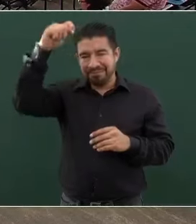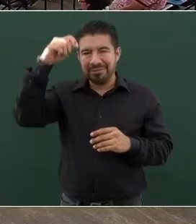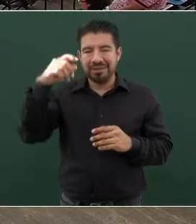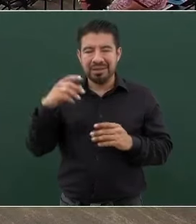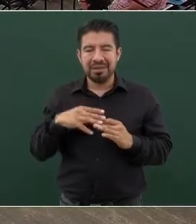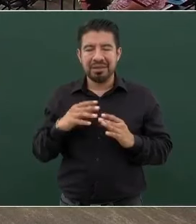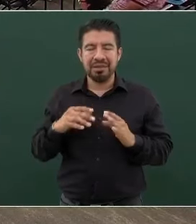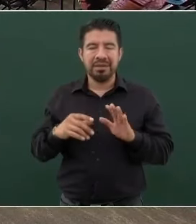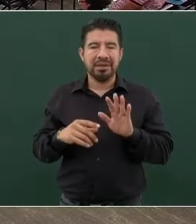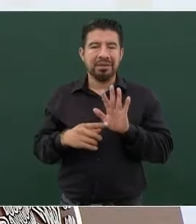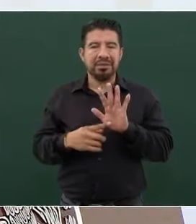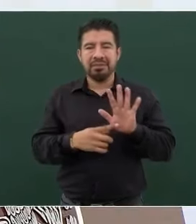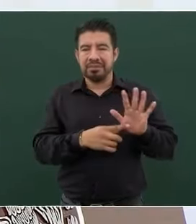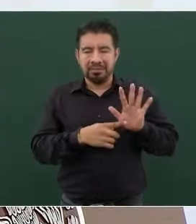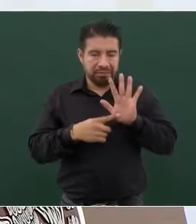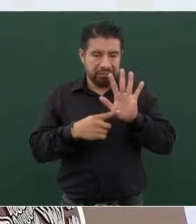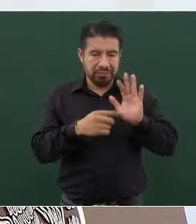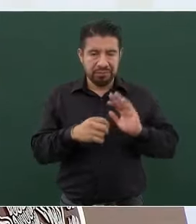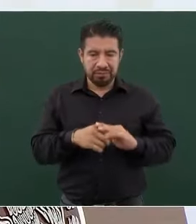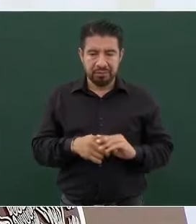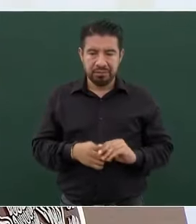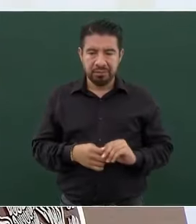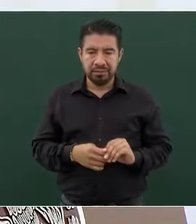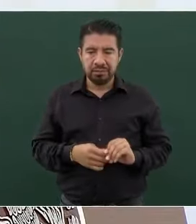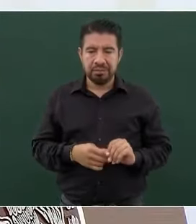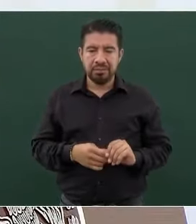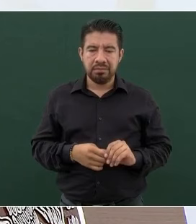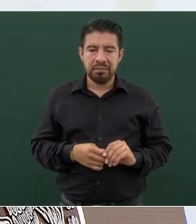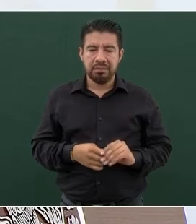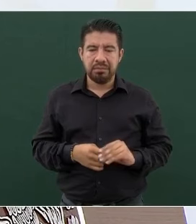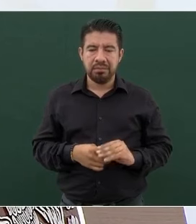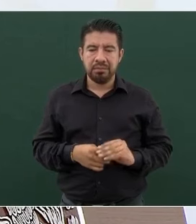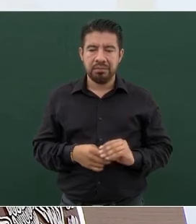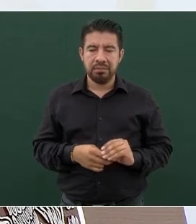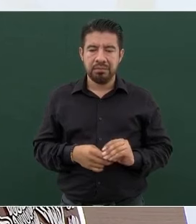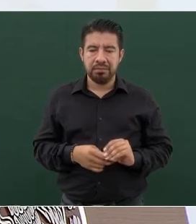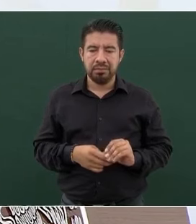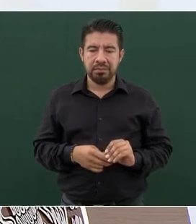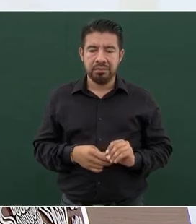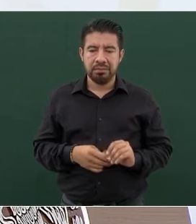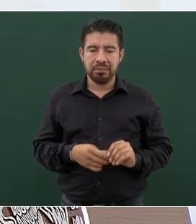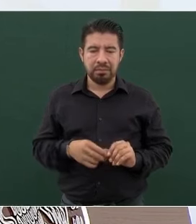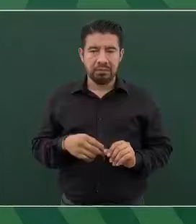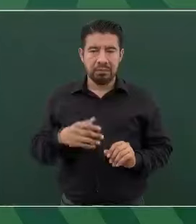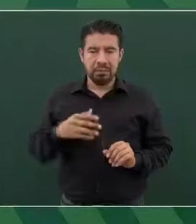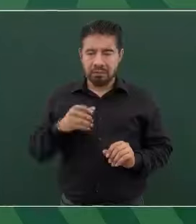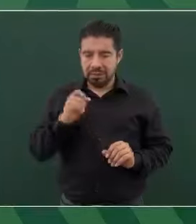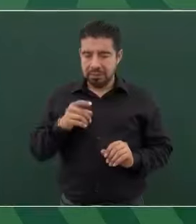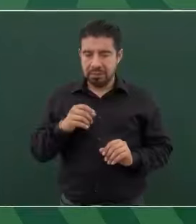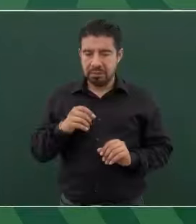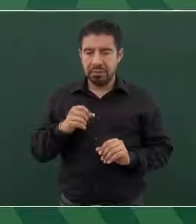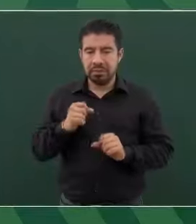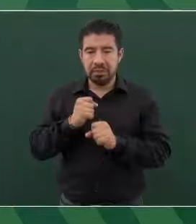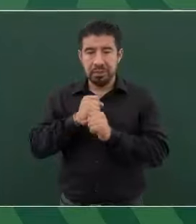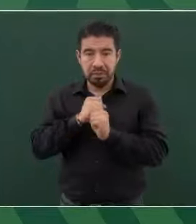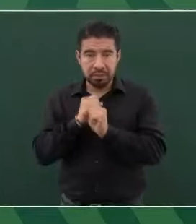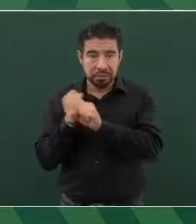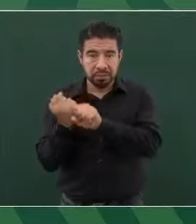He estado, como se dice en el béisbol, fildeando